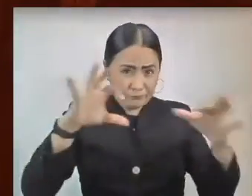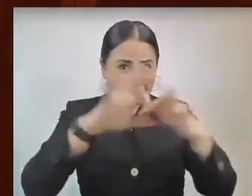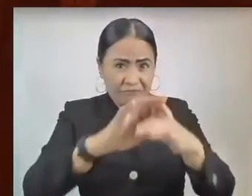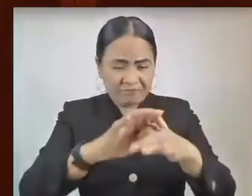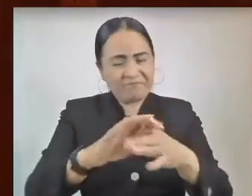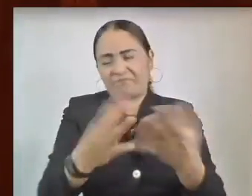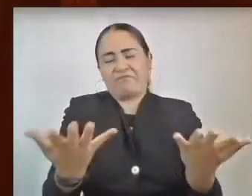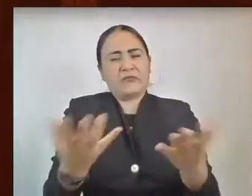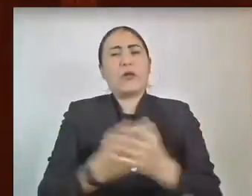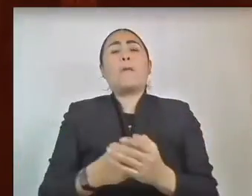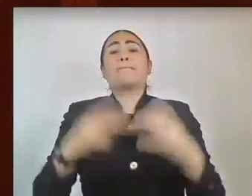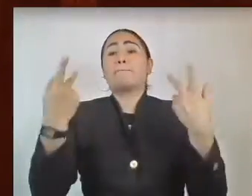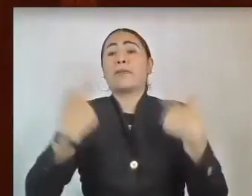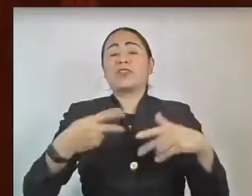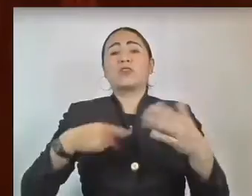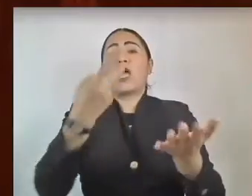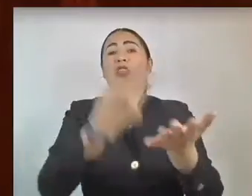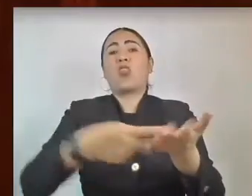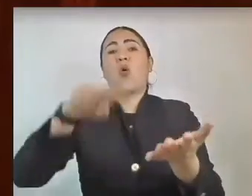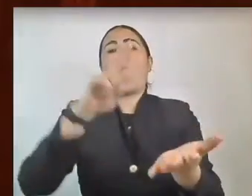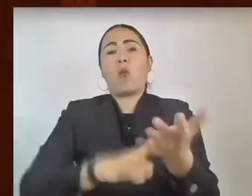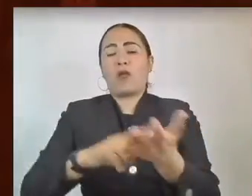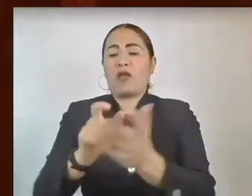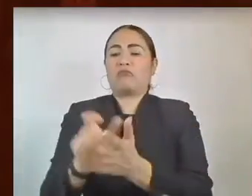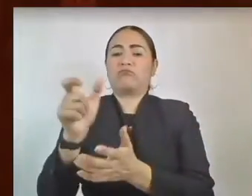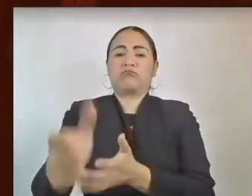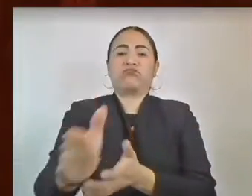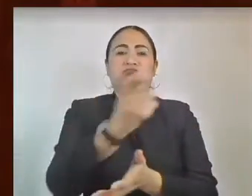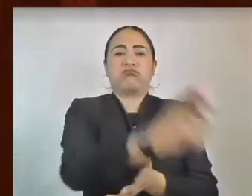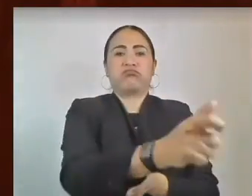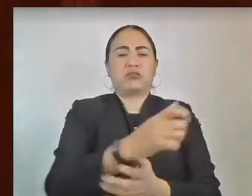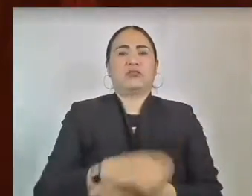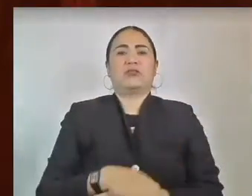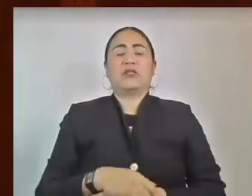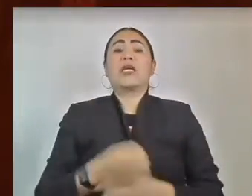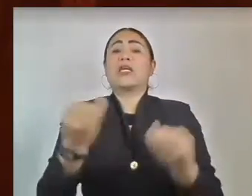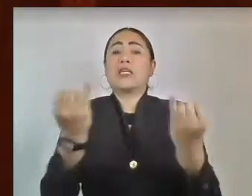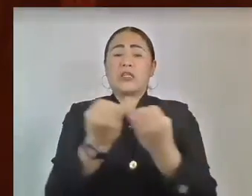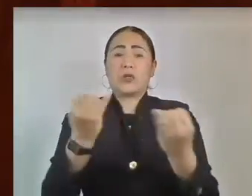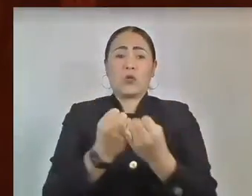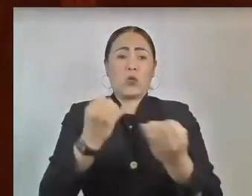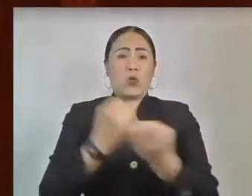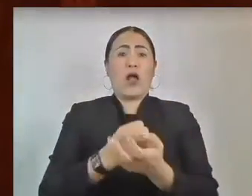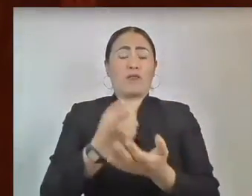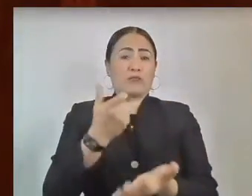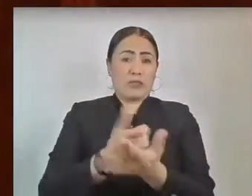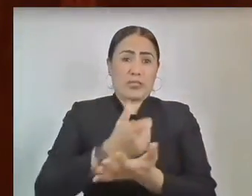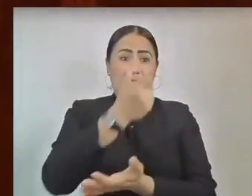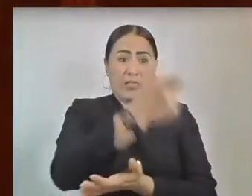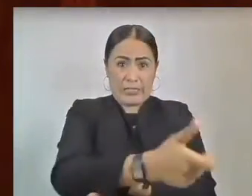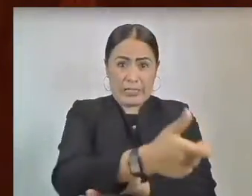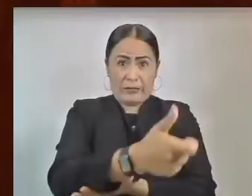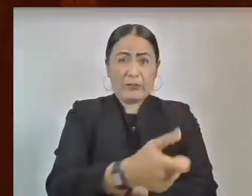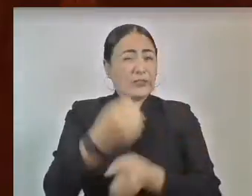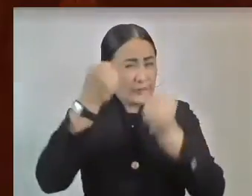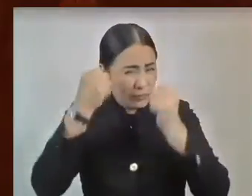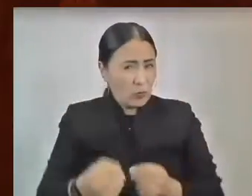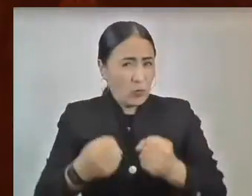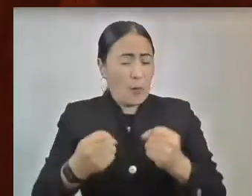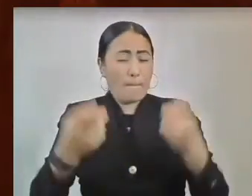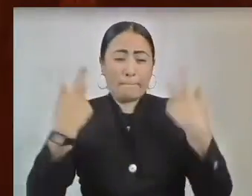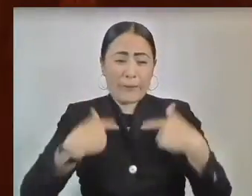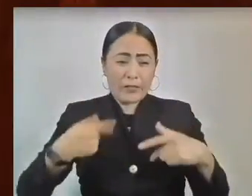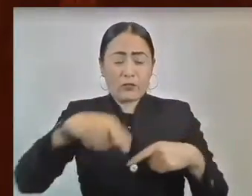beneficiarios, la poca certeza de que los apoyos económicos se hayan destinado a la población